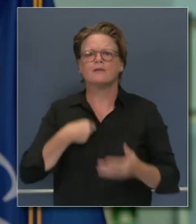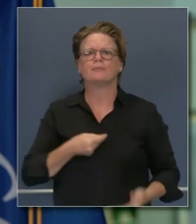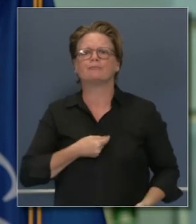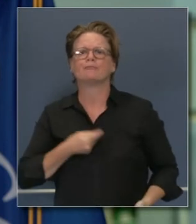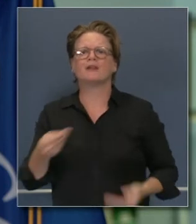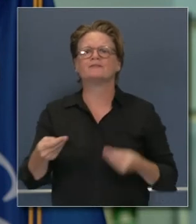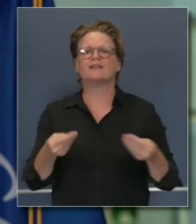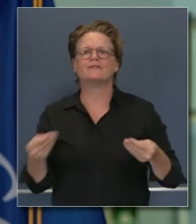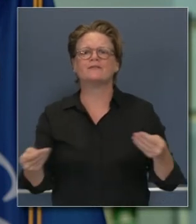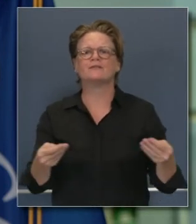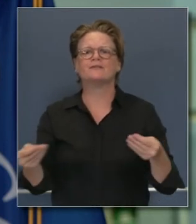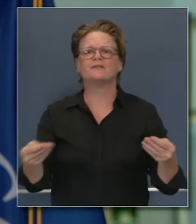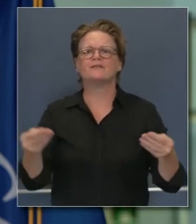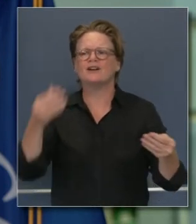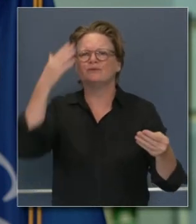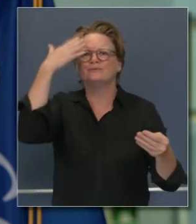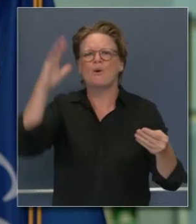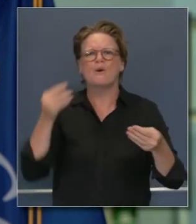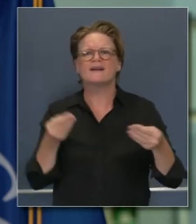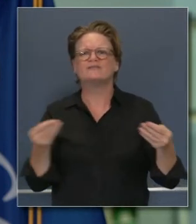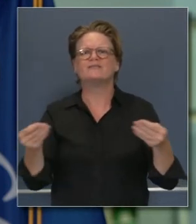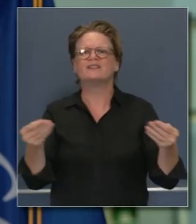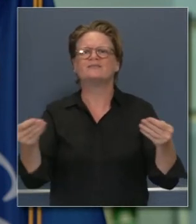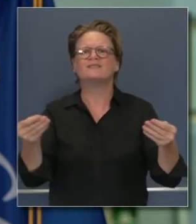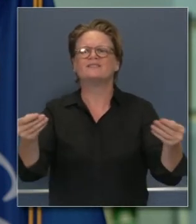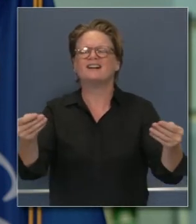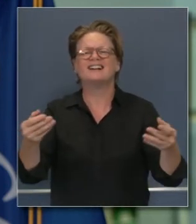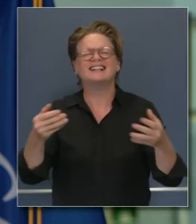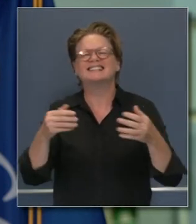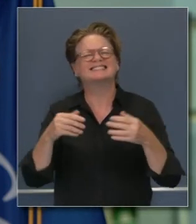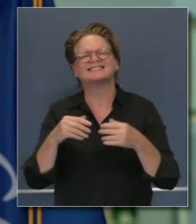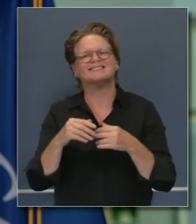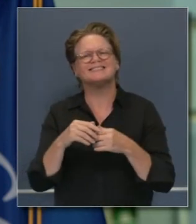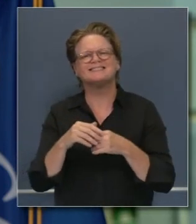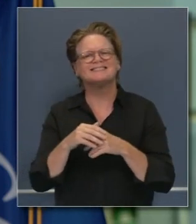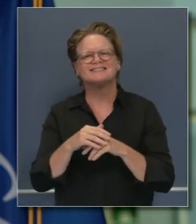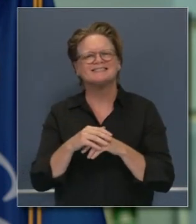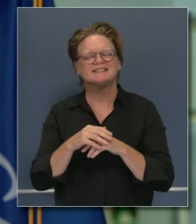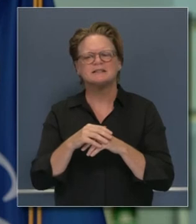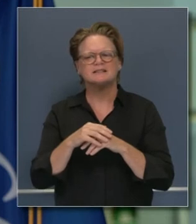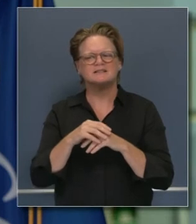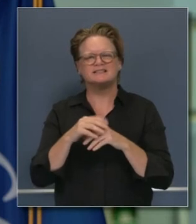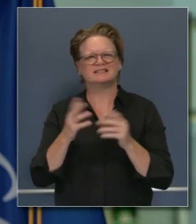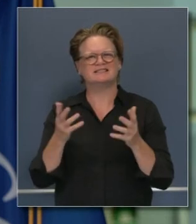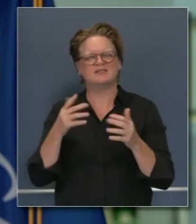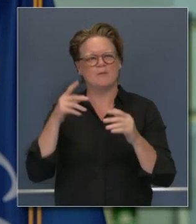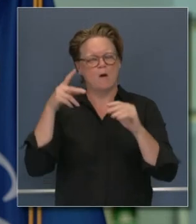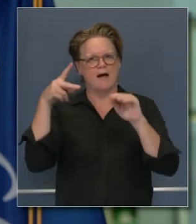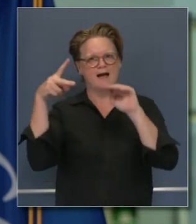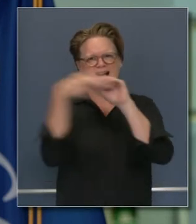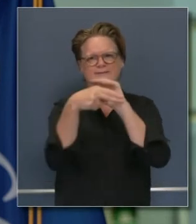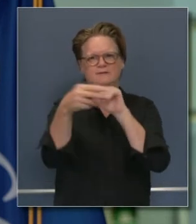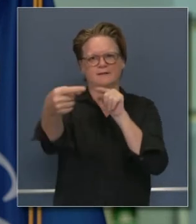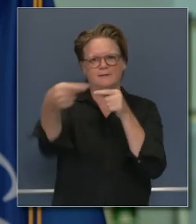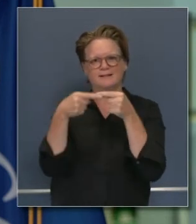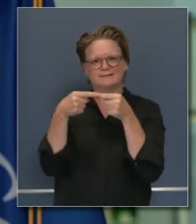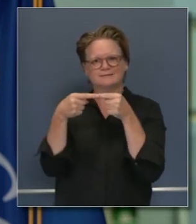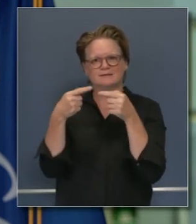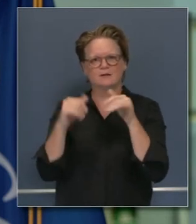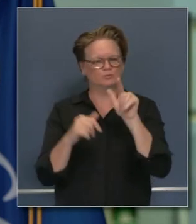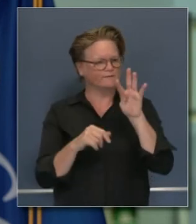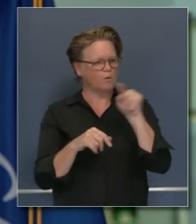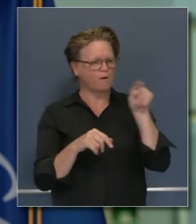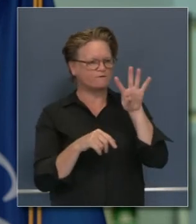recibimos por lo menos ya transcurrido un periodo de incubación y aislarlos en ese momento y contactar